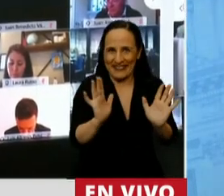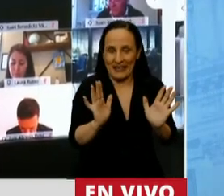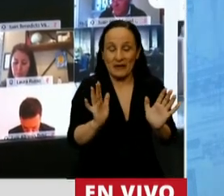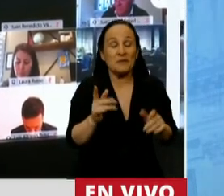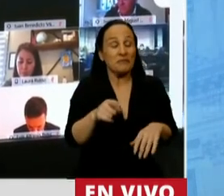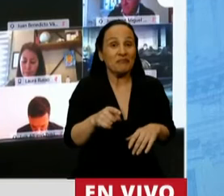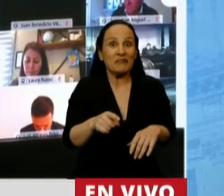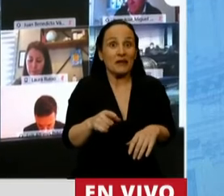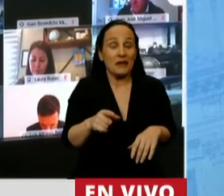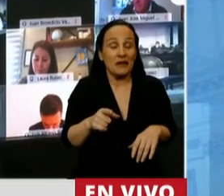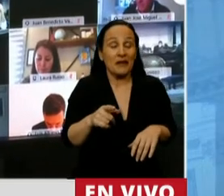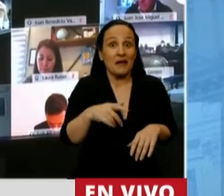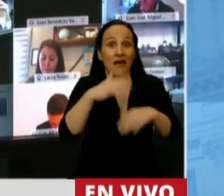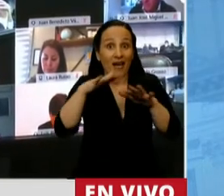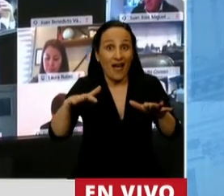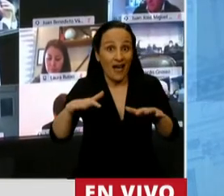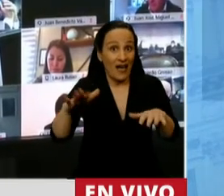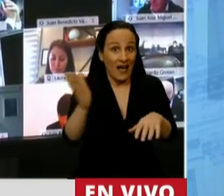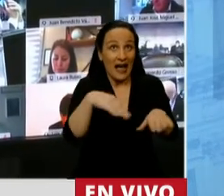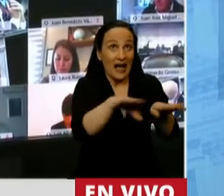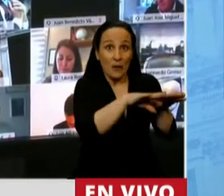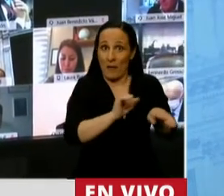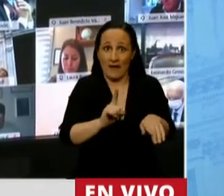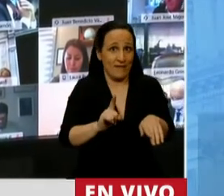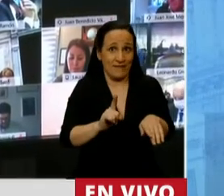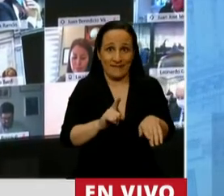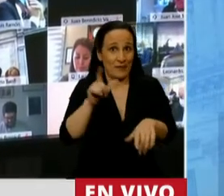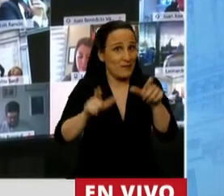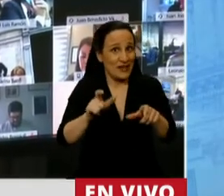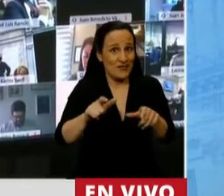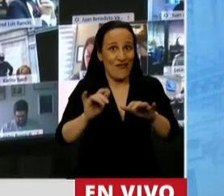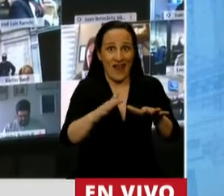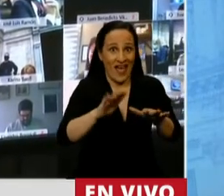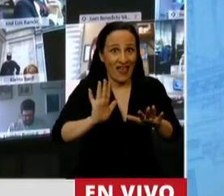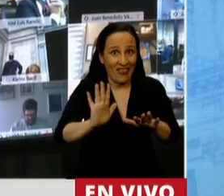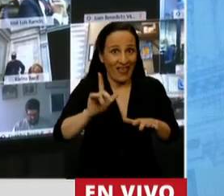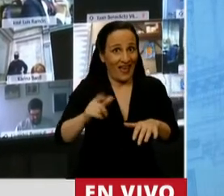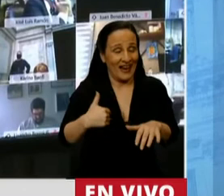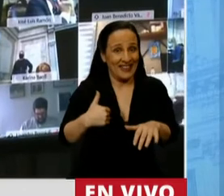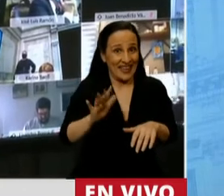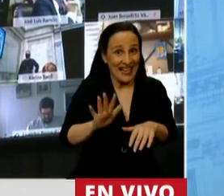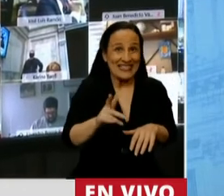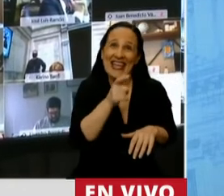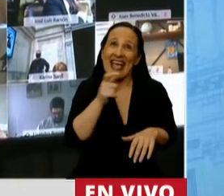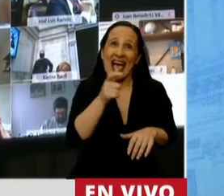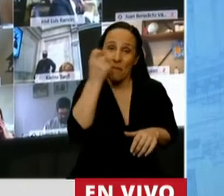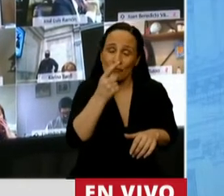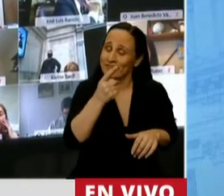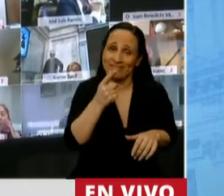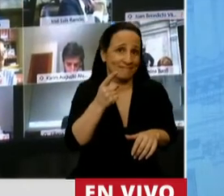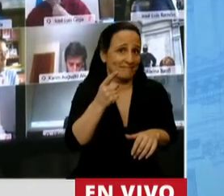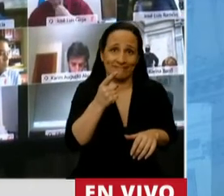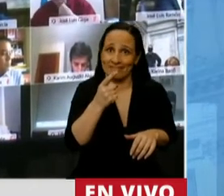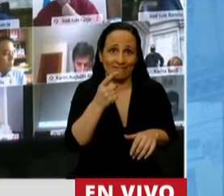no fue tan fácil para muchos en este país poder contestar esa pregunta. Y